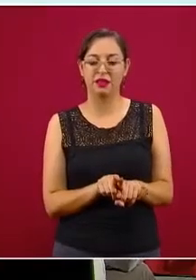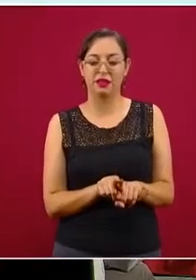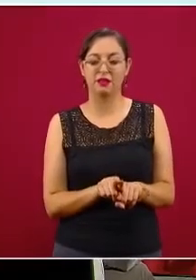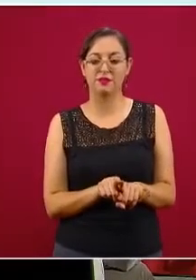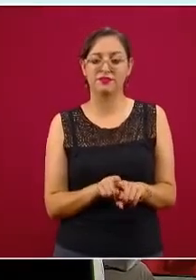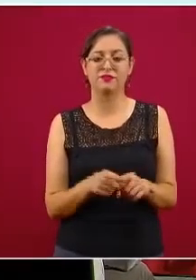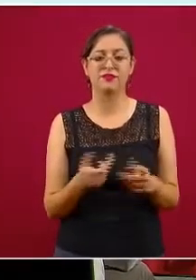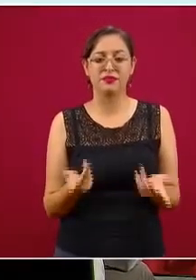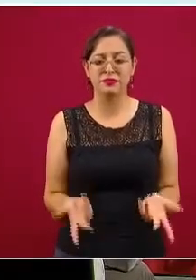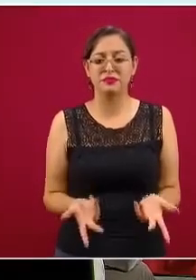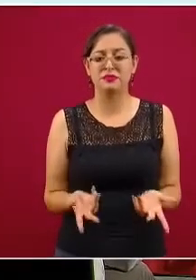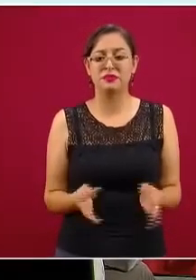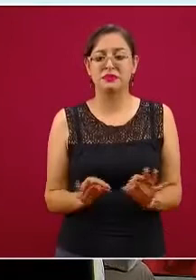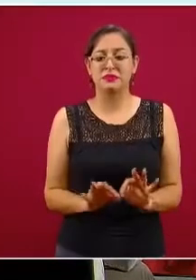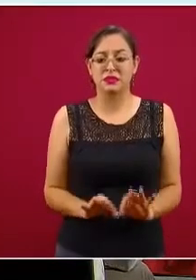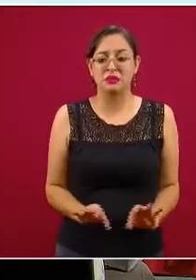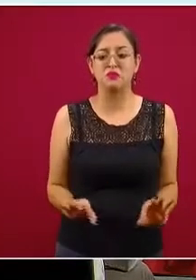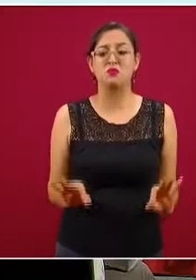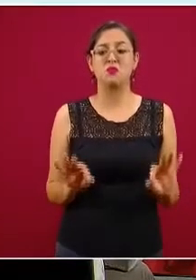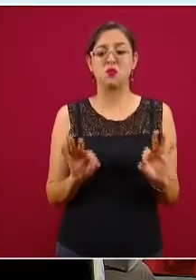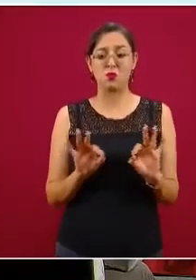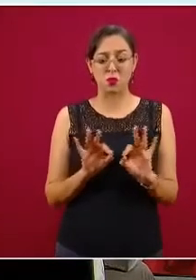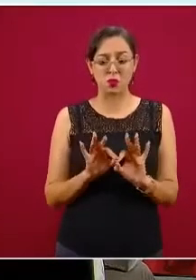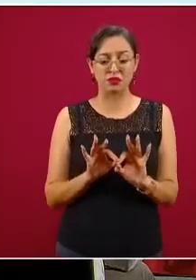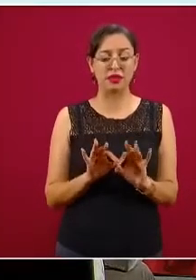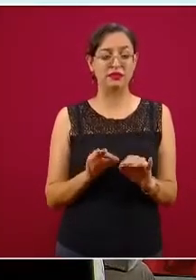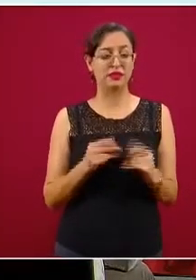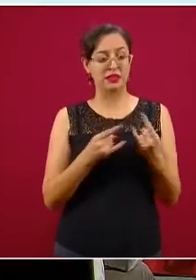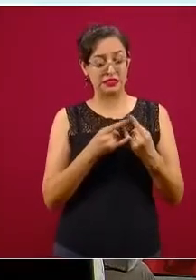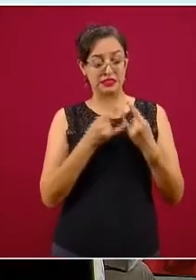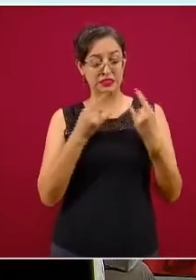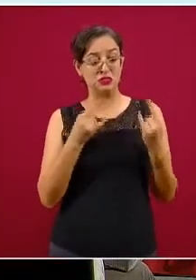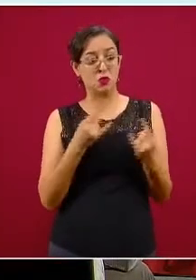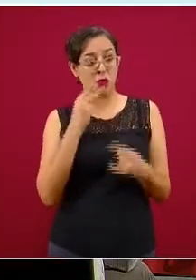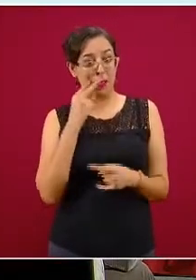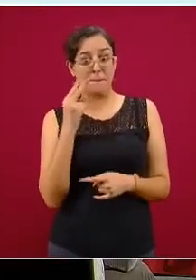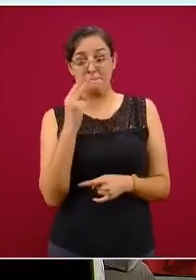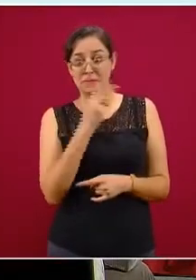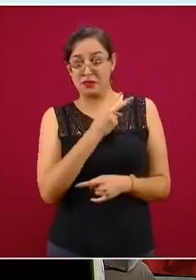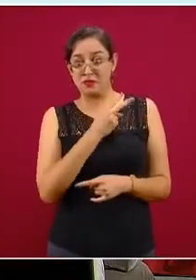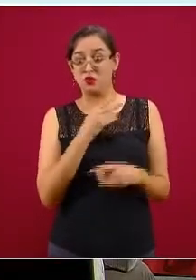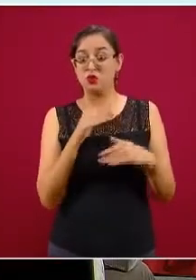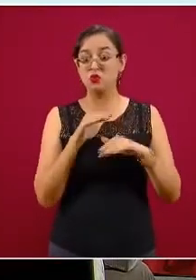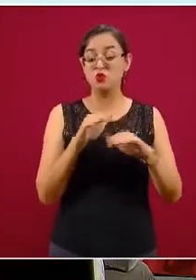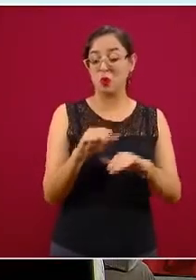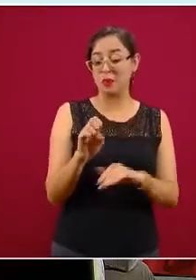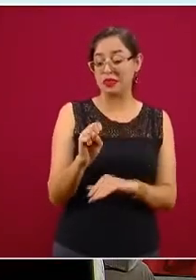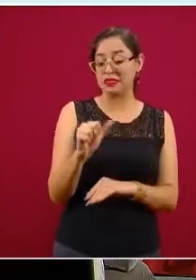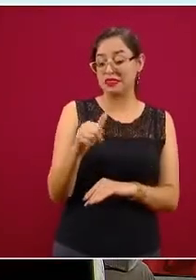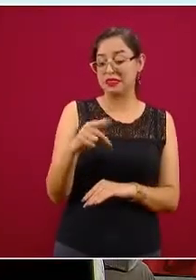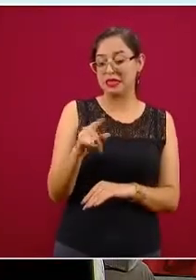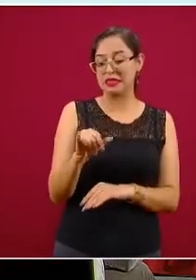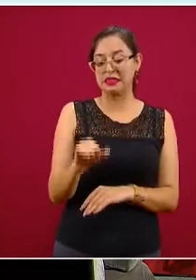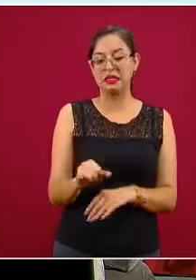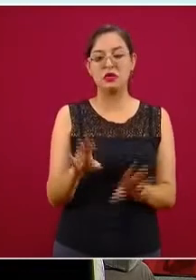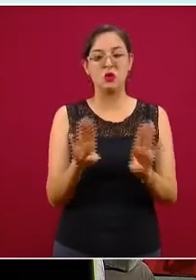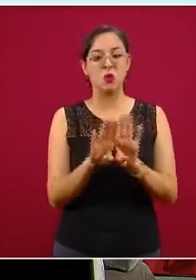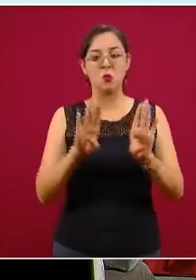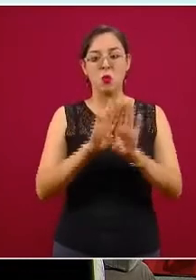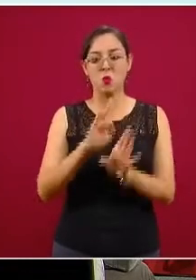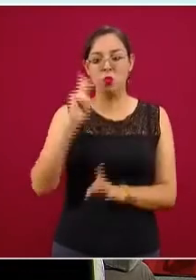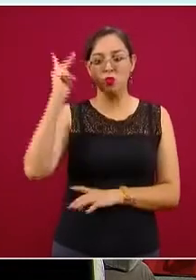es importante tomar sobre este caso que nos acaban de presentar de Santi es esto, las repercusiones psicológicas